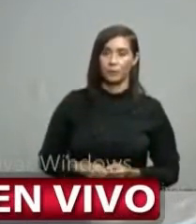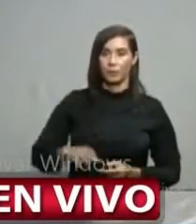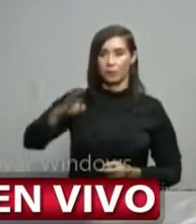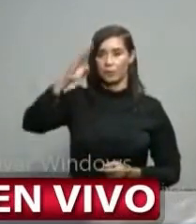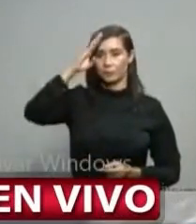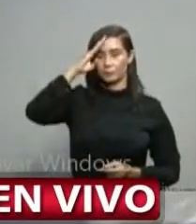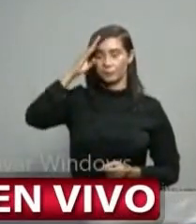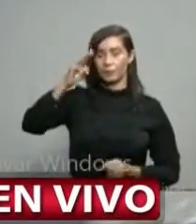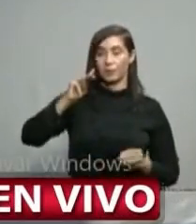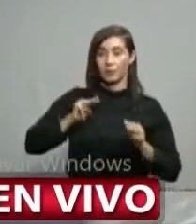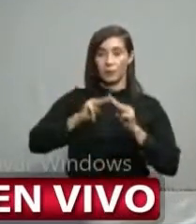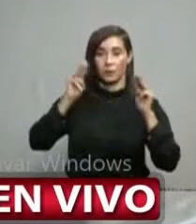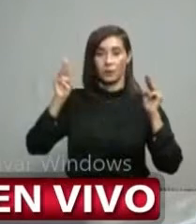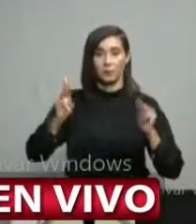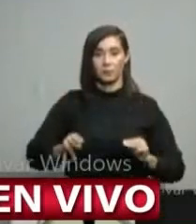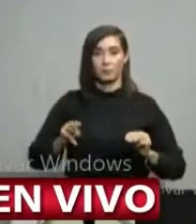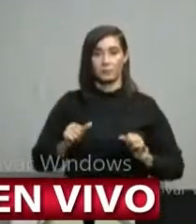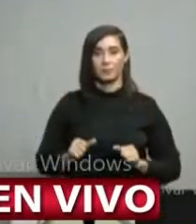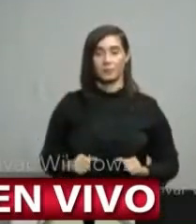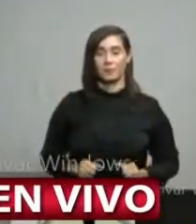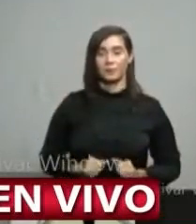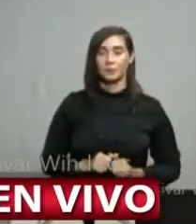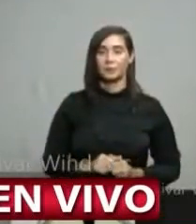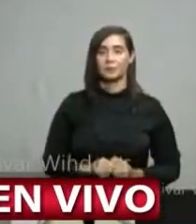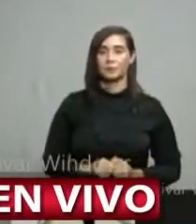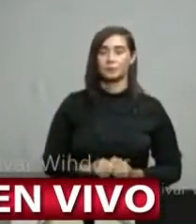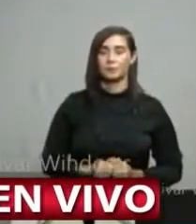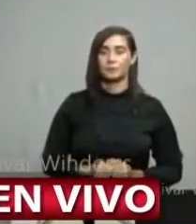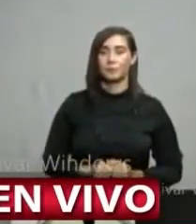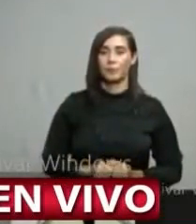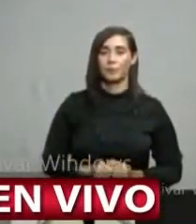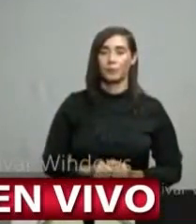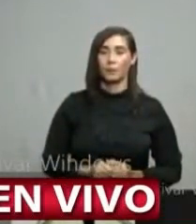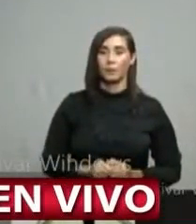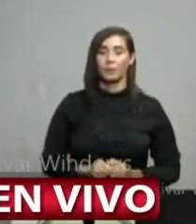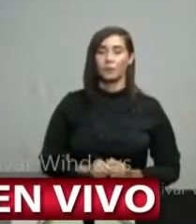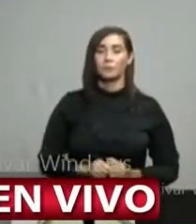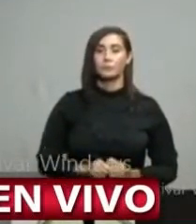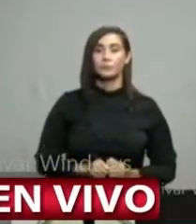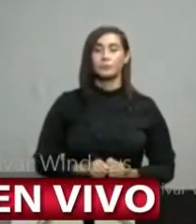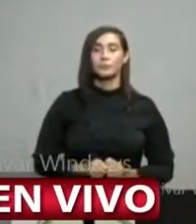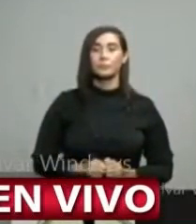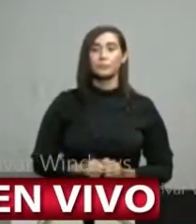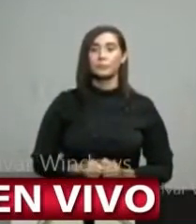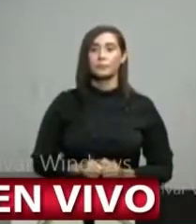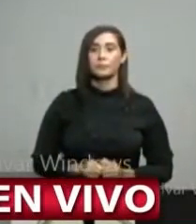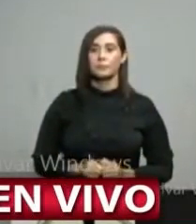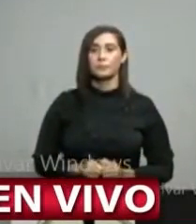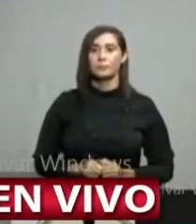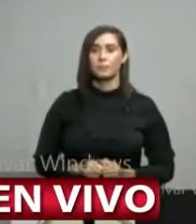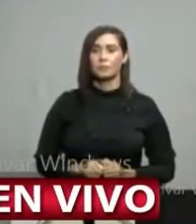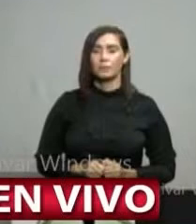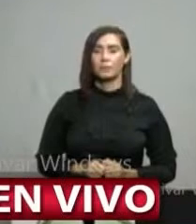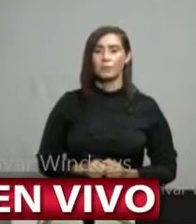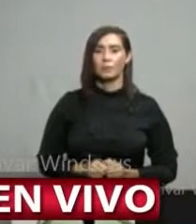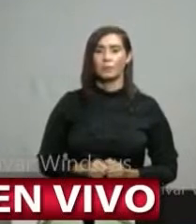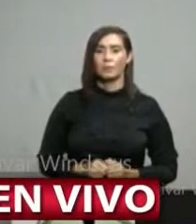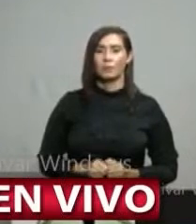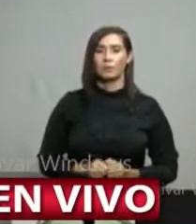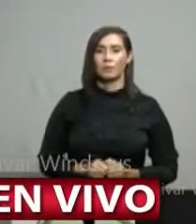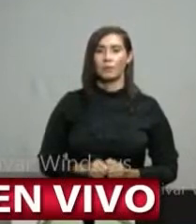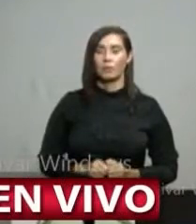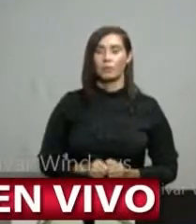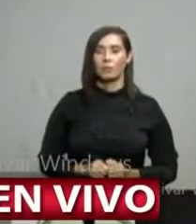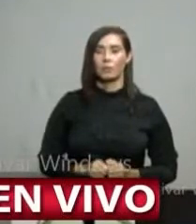Saludos, señor ministro. Luis Veras, Medios del Norte, Santiago. Ante la apertura gradual de la economía y